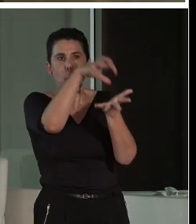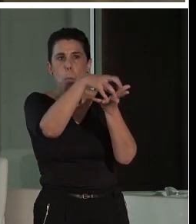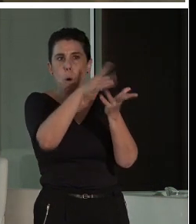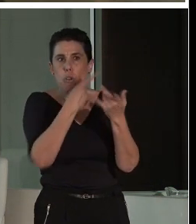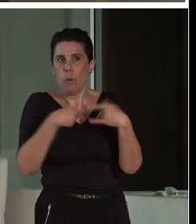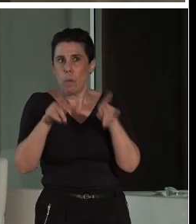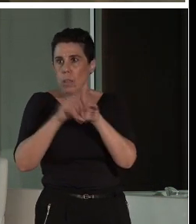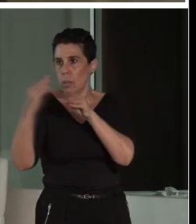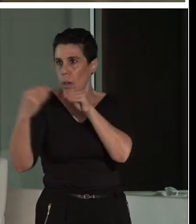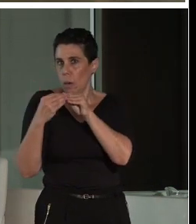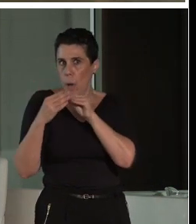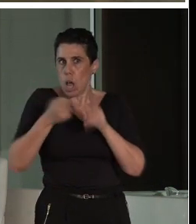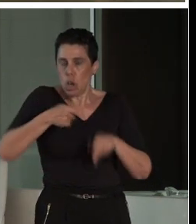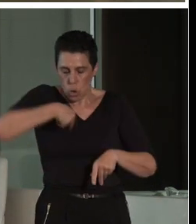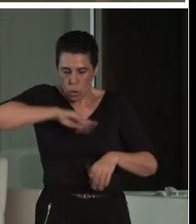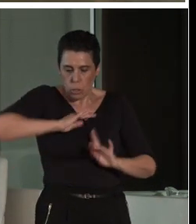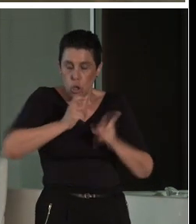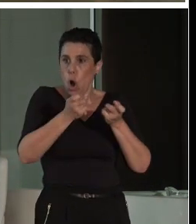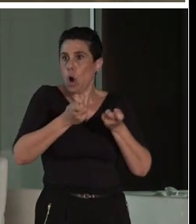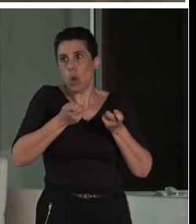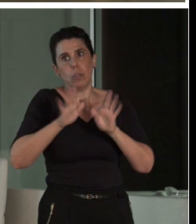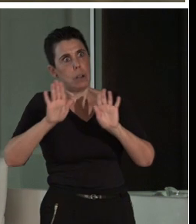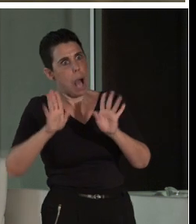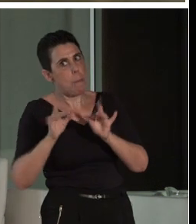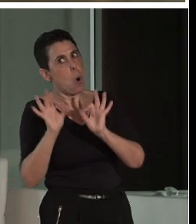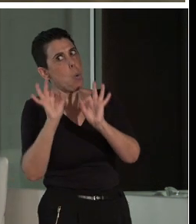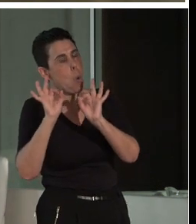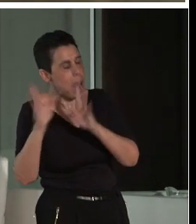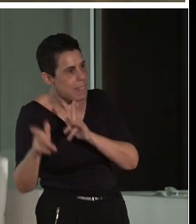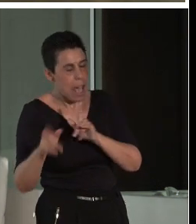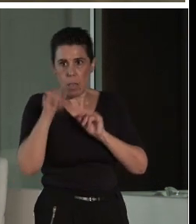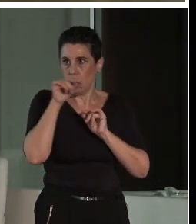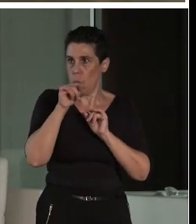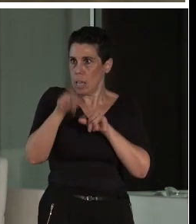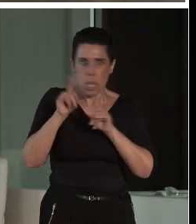oye, hasta aquí, así puedes, así no puedes, esto hazlo de esta manera, esto de otra.